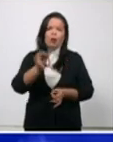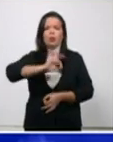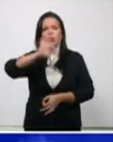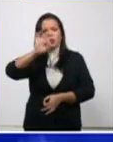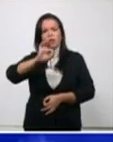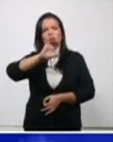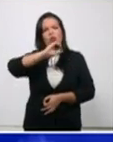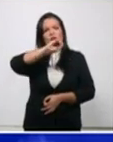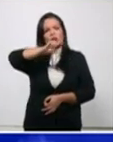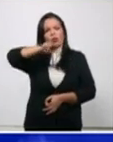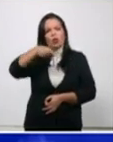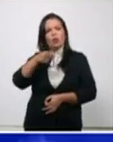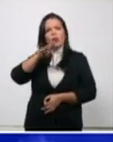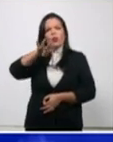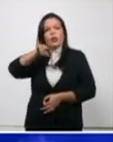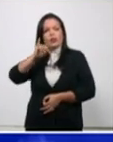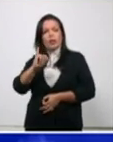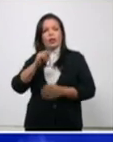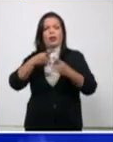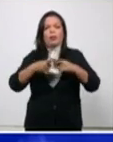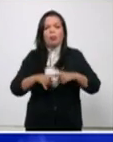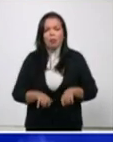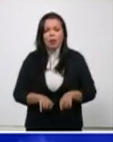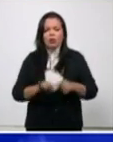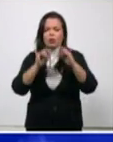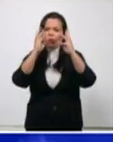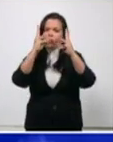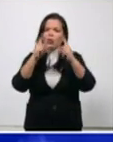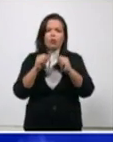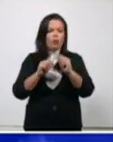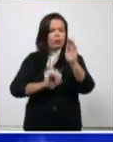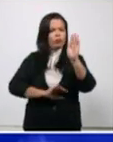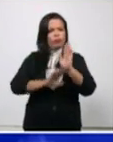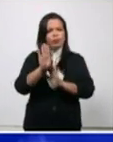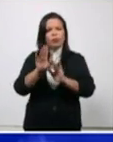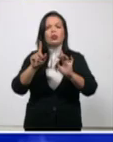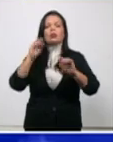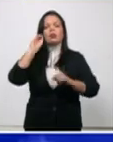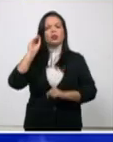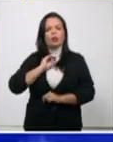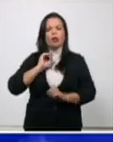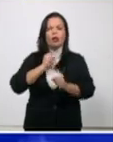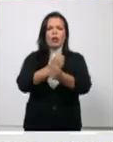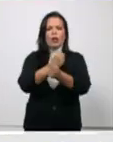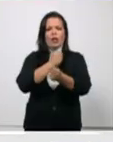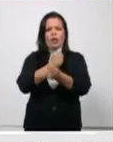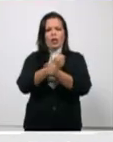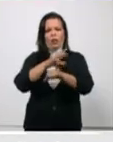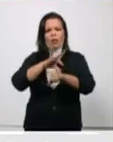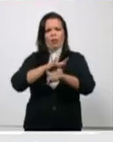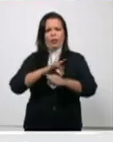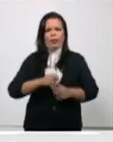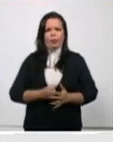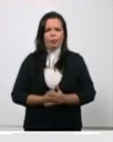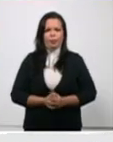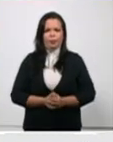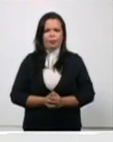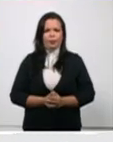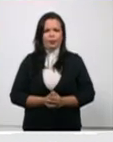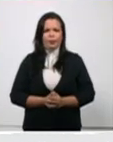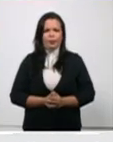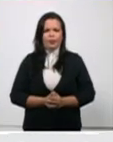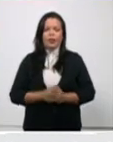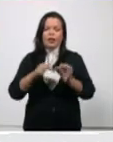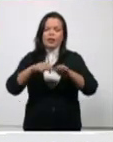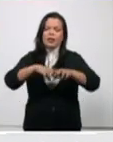pero una cifra muy elevada de fallecidos por los riesgos que tiene esta enfermedad esa es la situación del